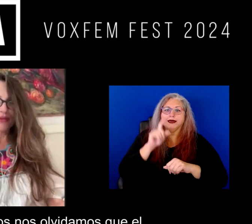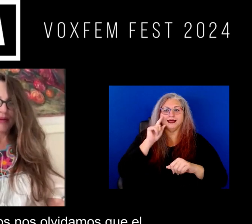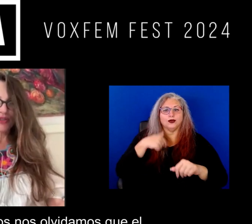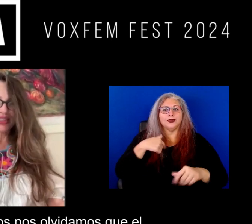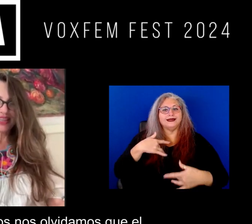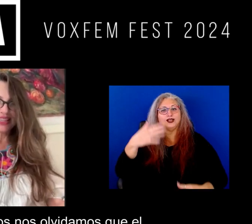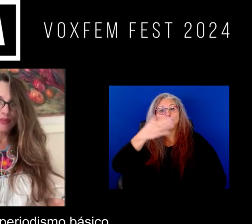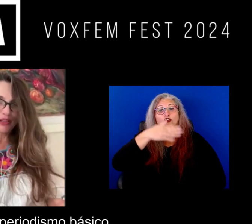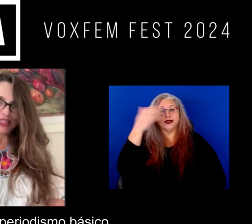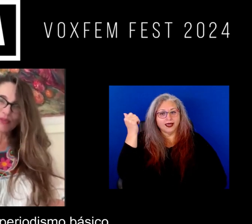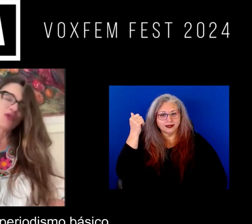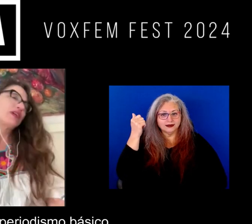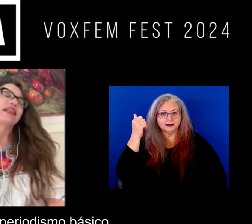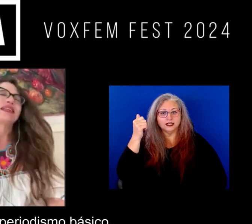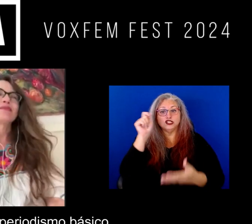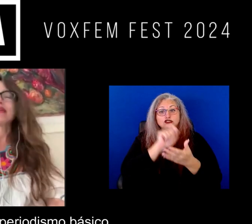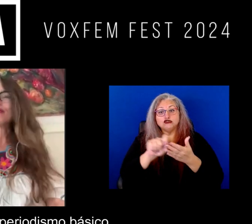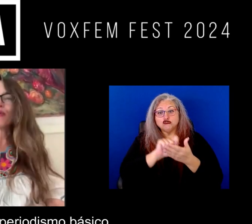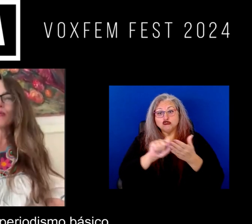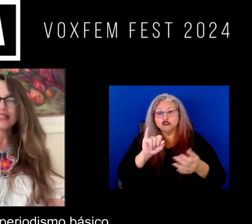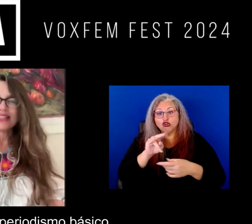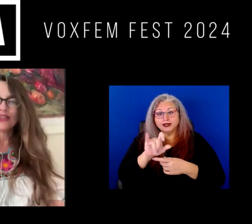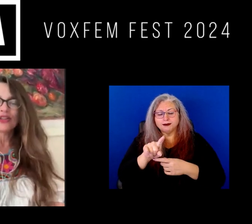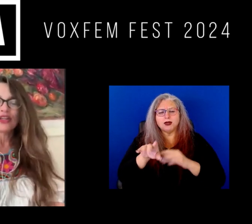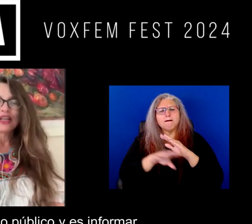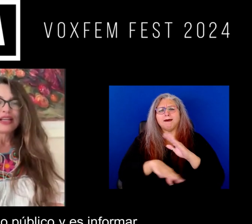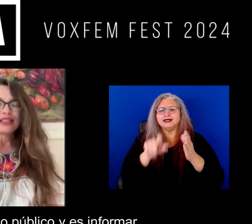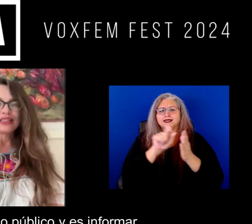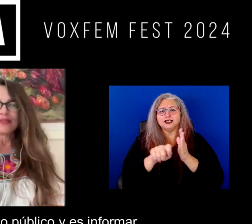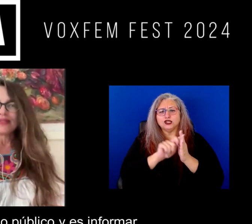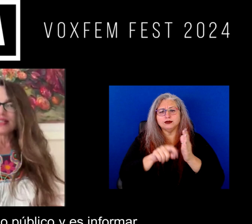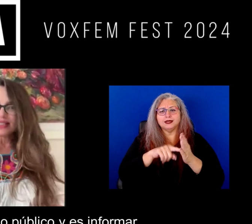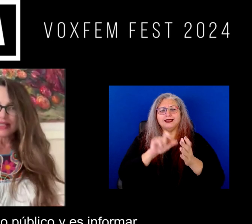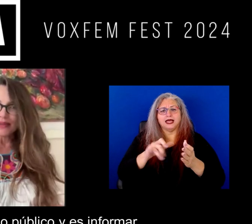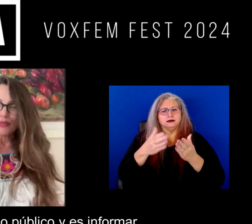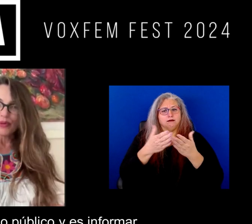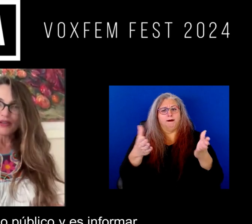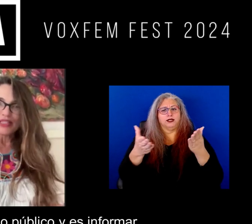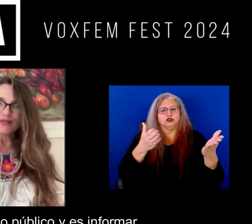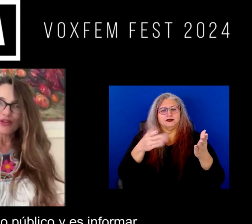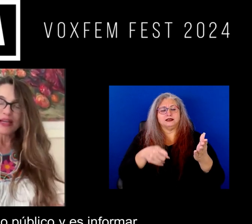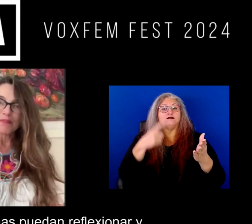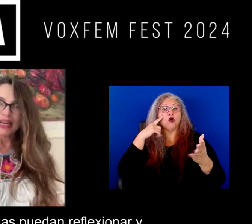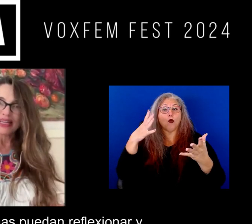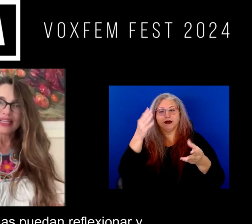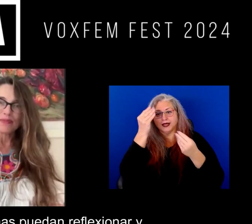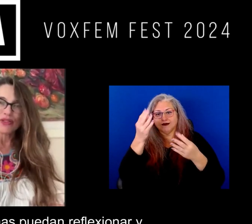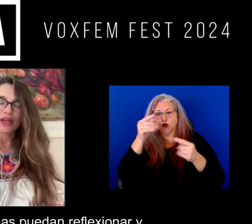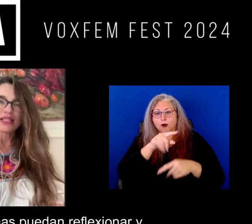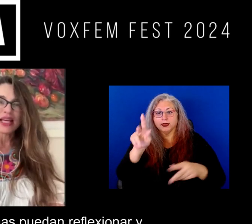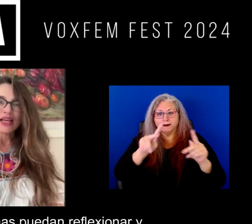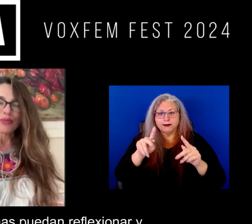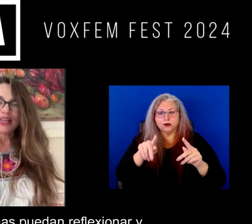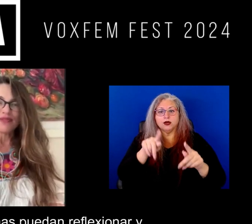olvidamos que el periodismo, el periodismo básico, debe ser del servicio público y es informar para que las